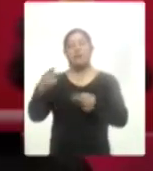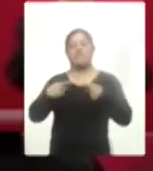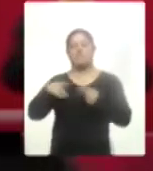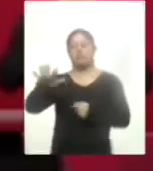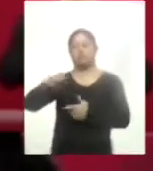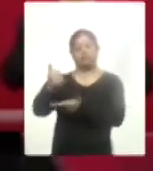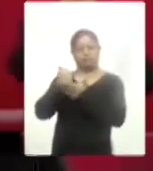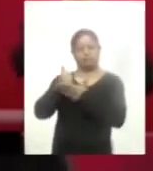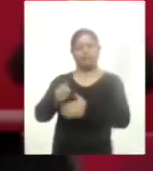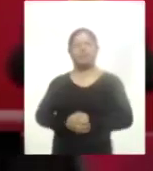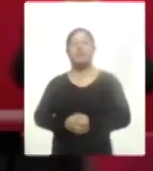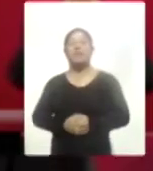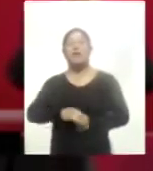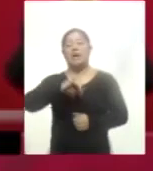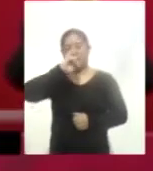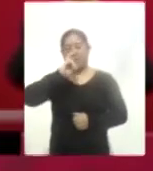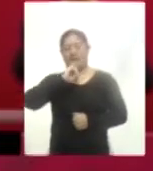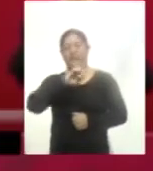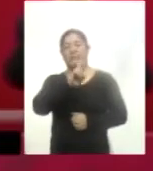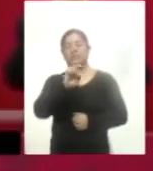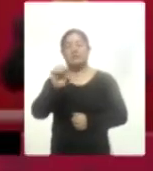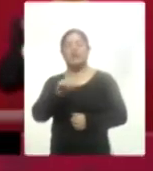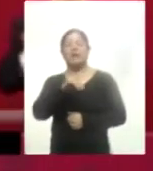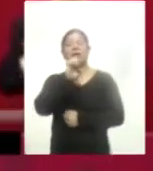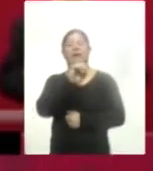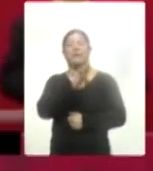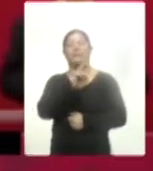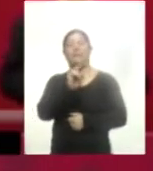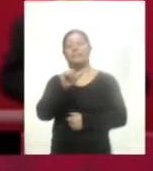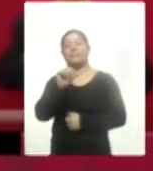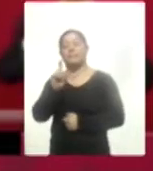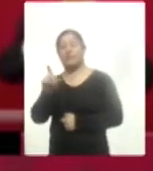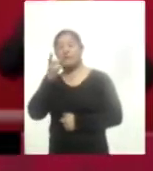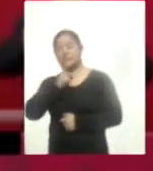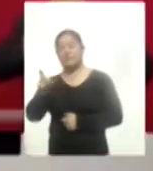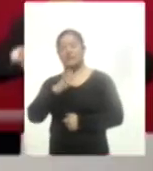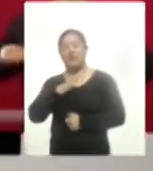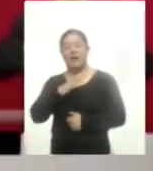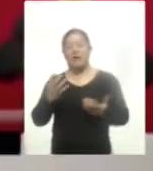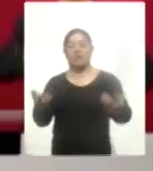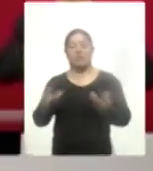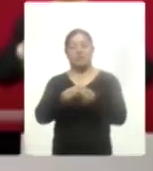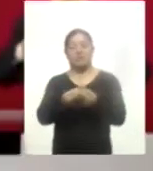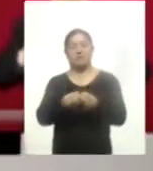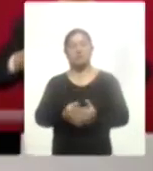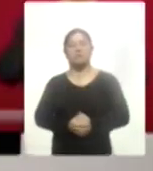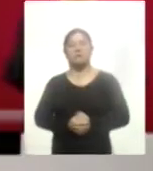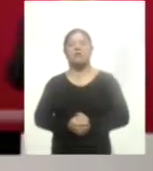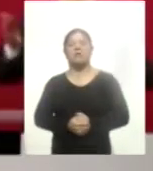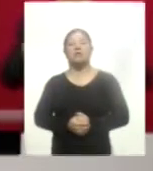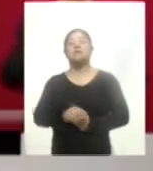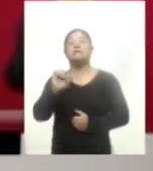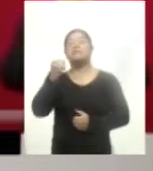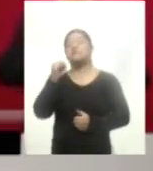Relaciones Exteriores, Marcelo Ebrard, informó que como parte de las acciones de cooperación con la Organización Internacional para las Migraciones, durante el mes de